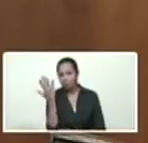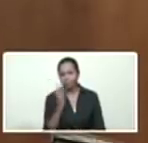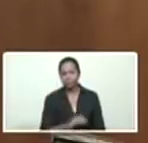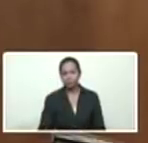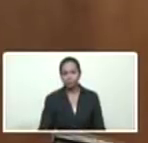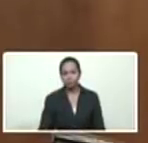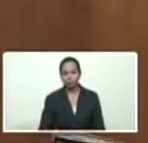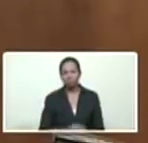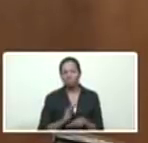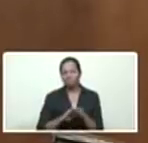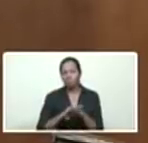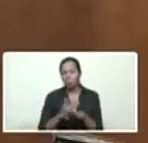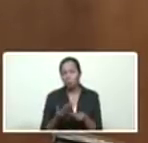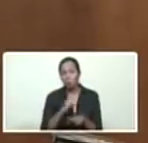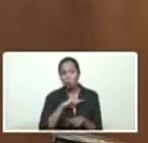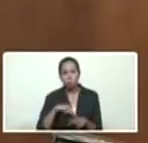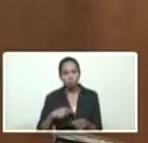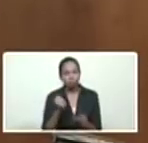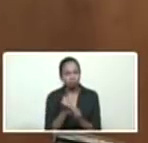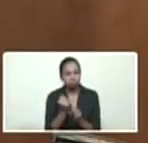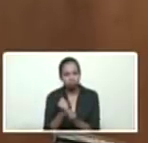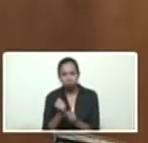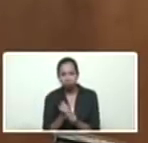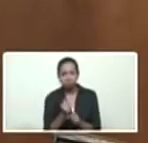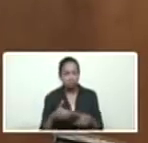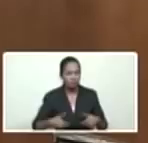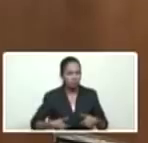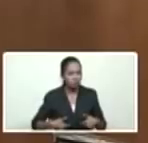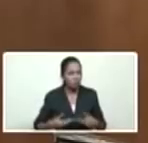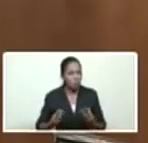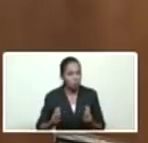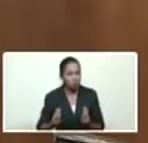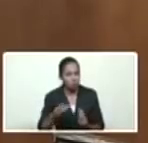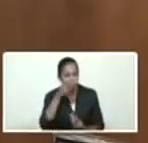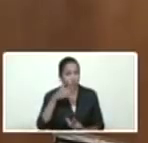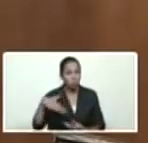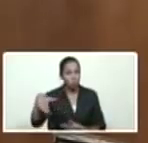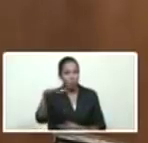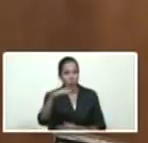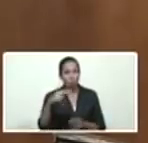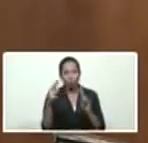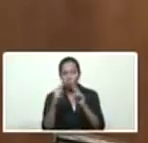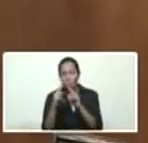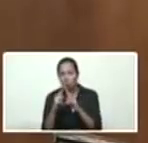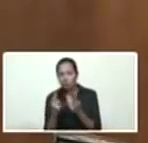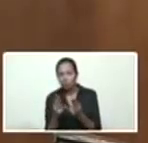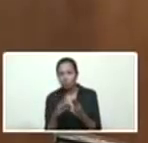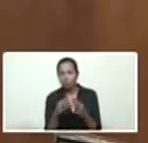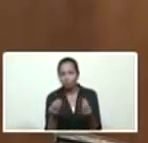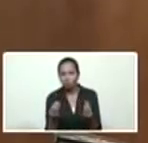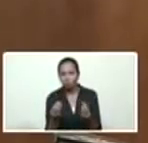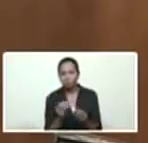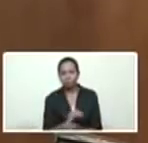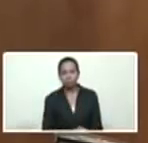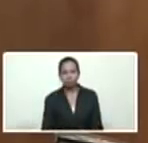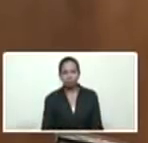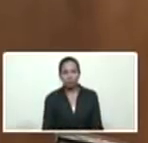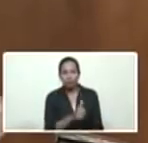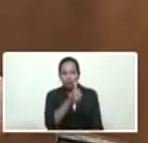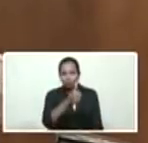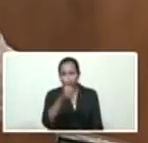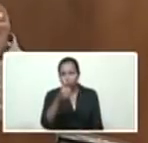Porque estamos trabajando permanentemente. Y nuestro pueblo debe conocer cada fase. Cada fase.